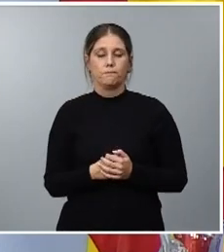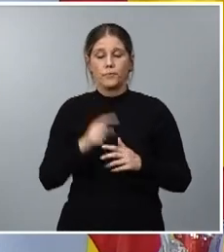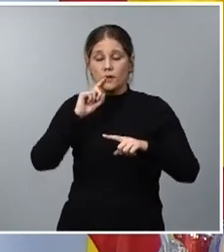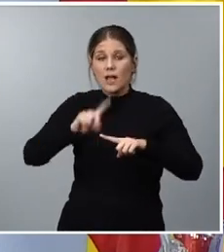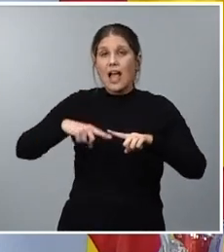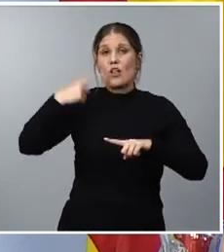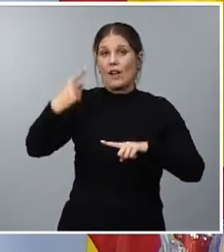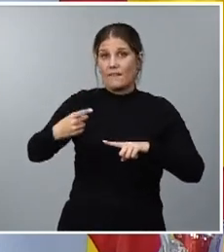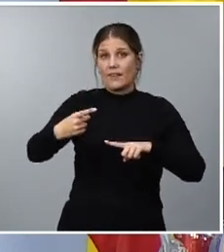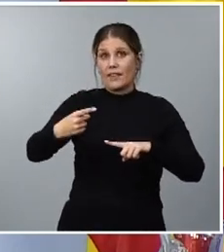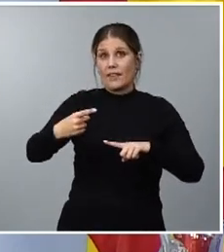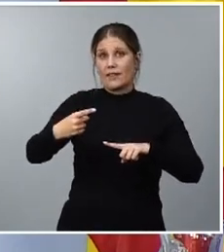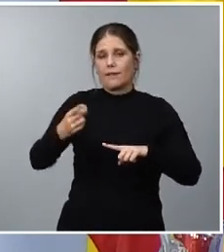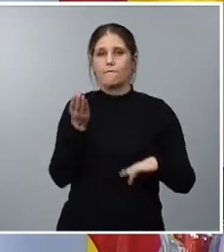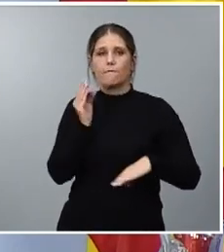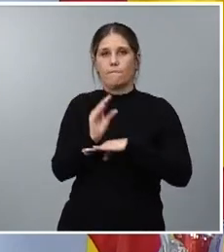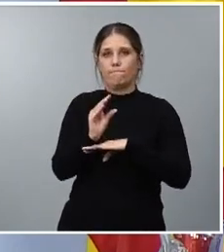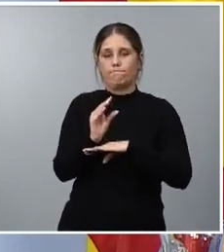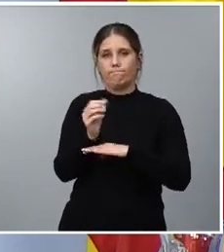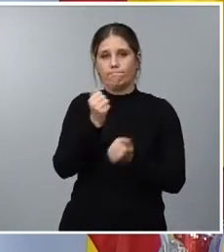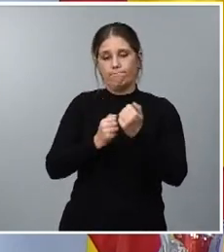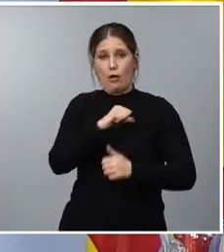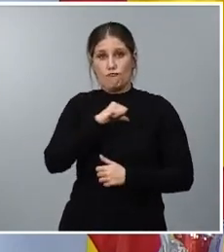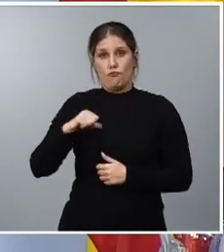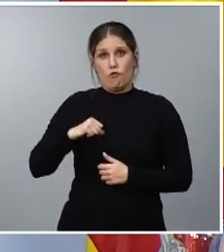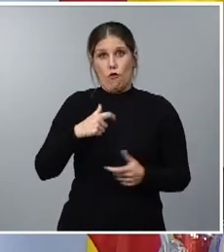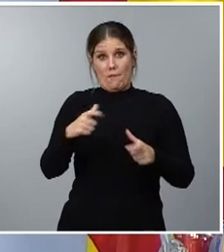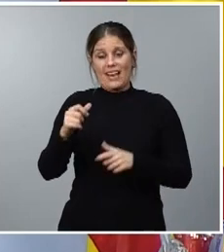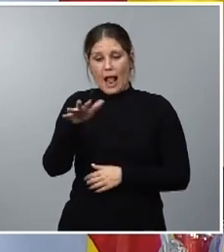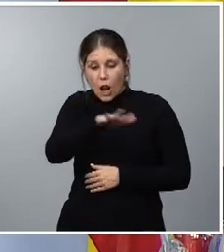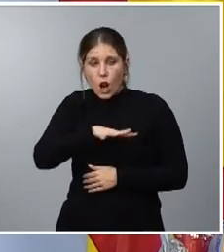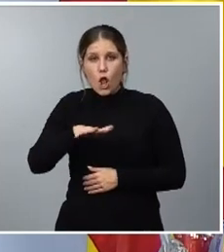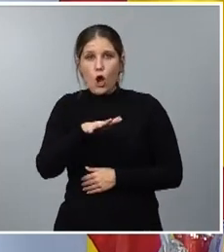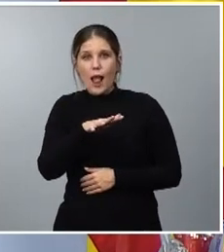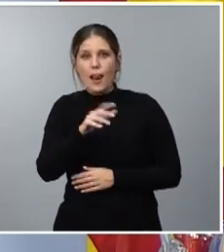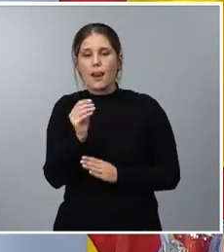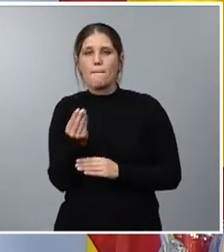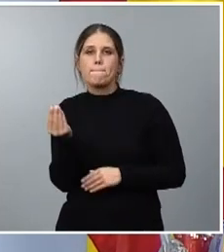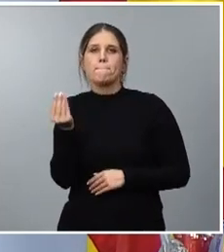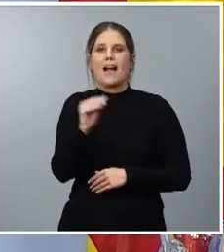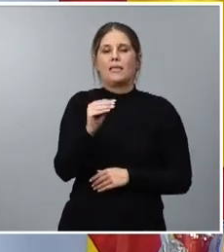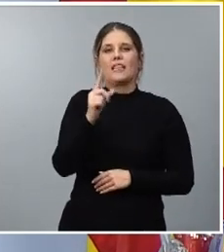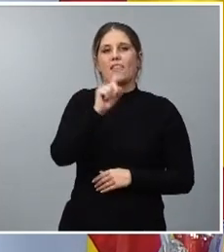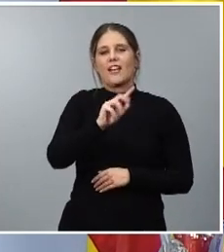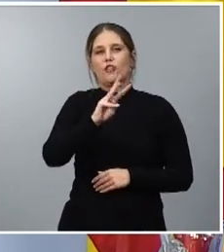la financiación autonómica y local se incrementa o registra 135